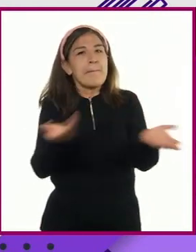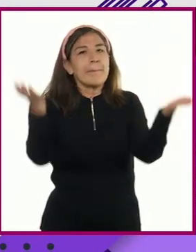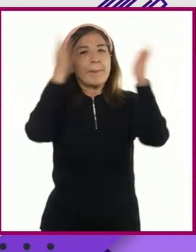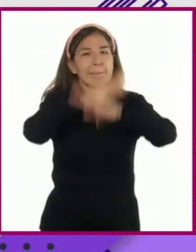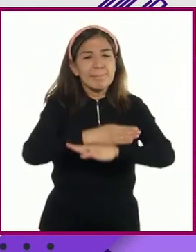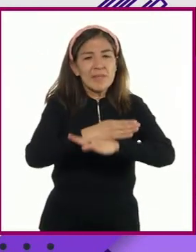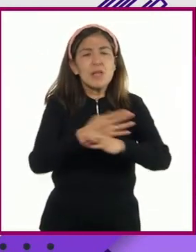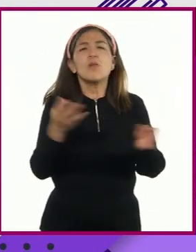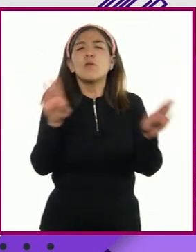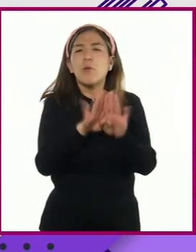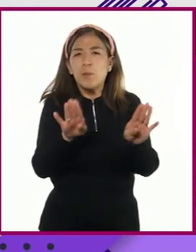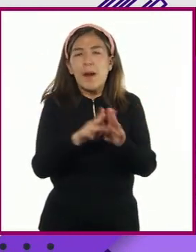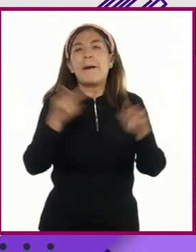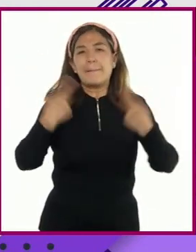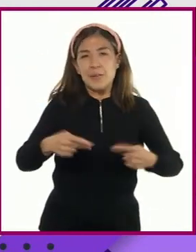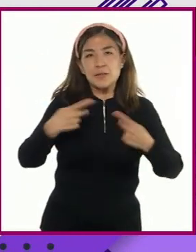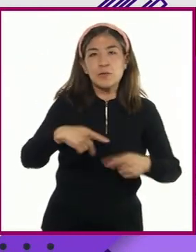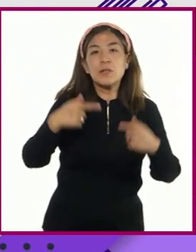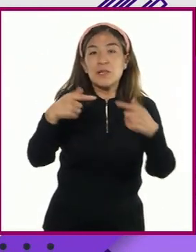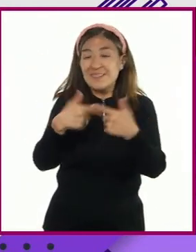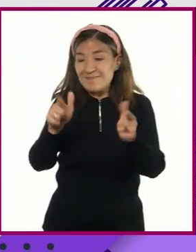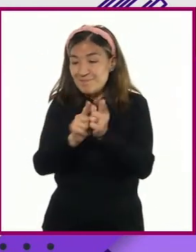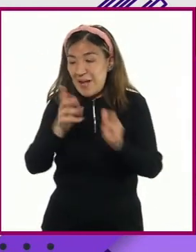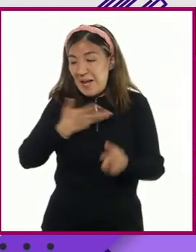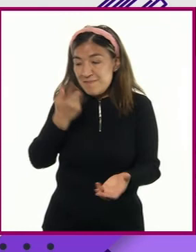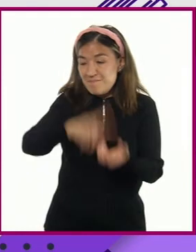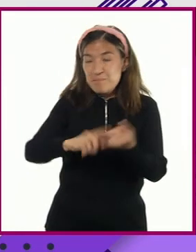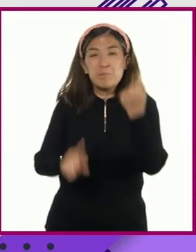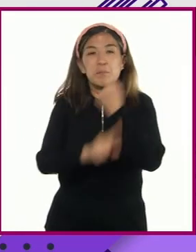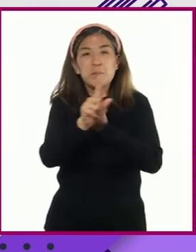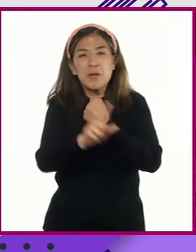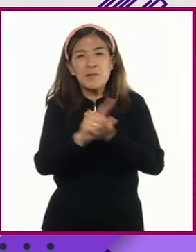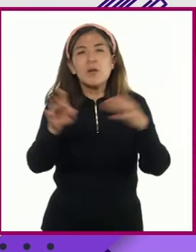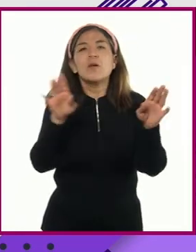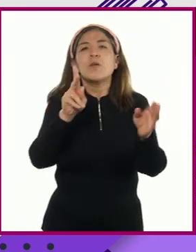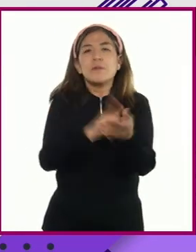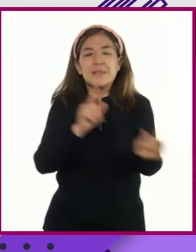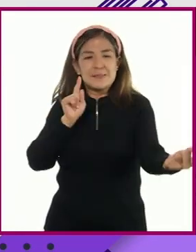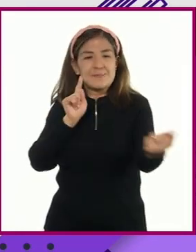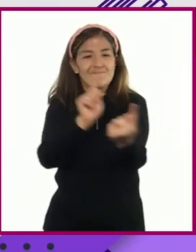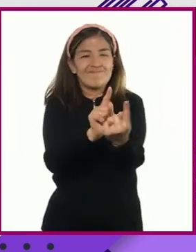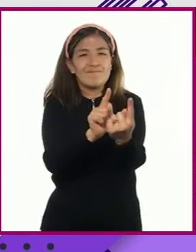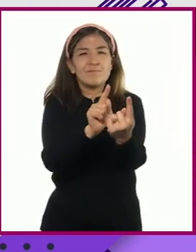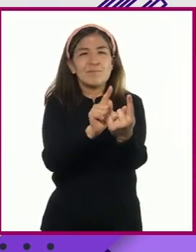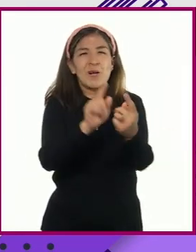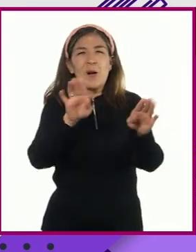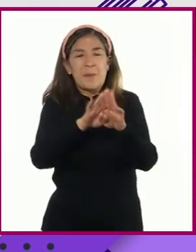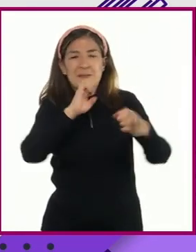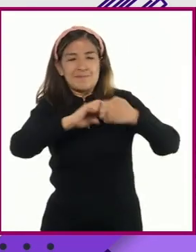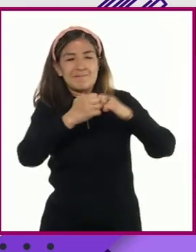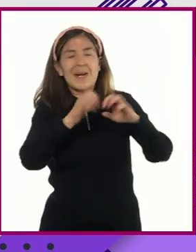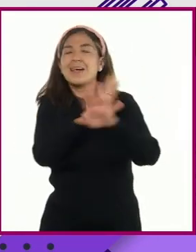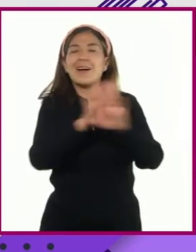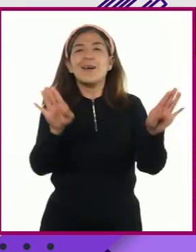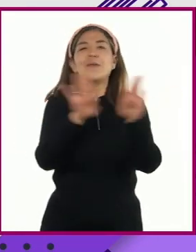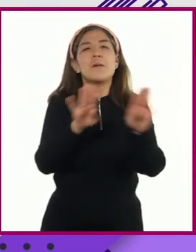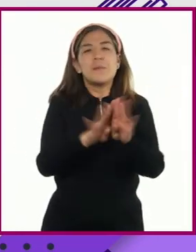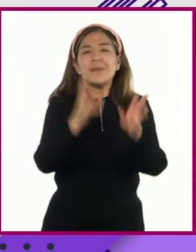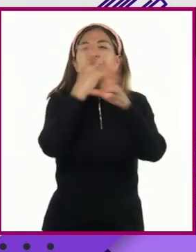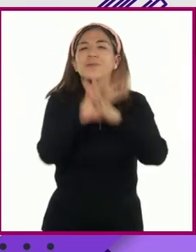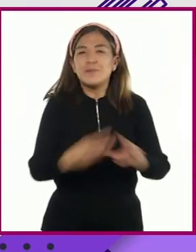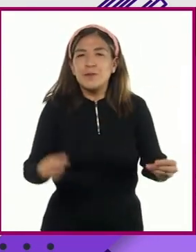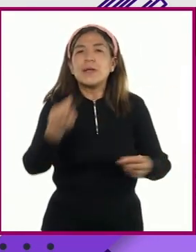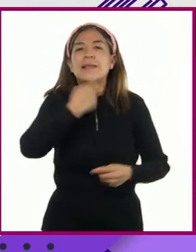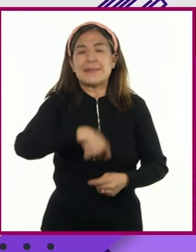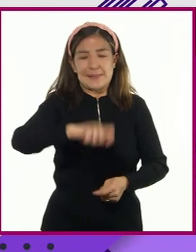logra cuando las personas involucradas en un conflicto se vuelven a ver como seres humanos, iguales en dignidad y